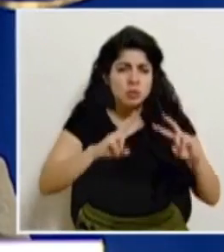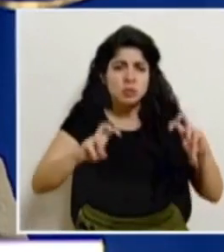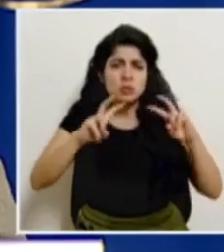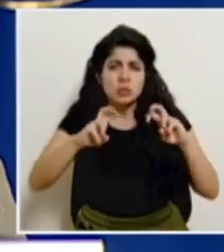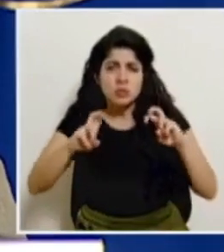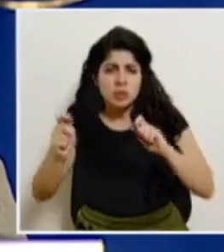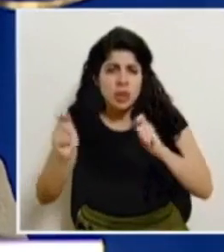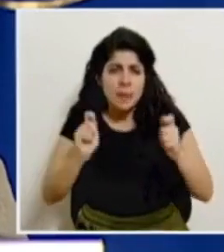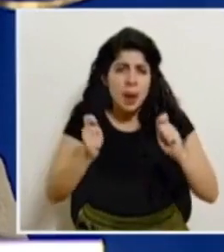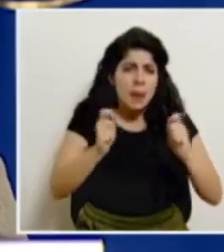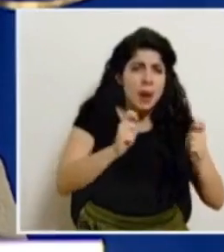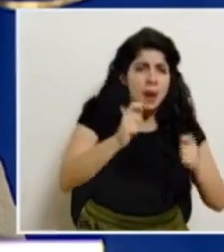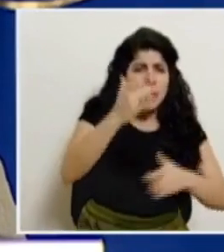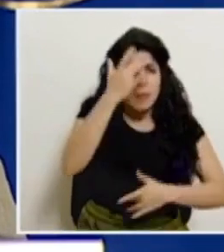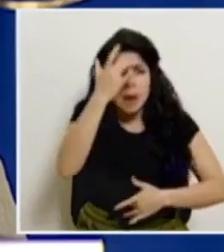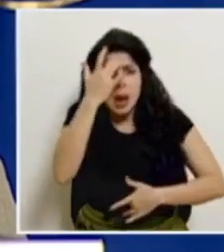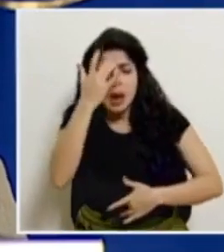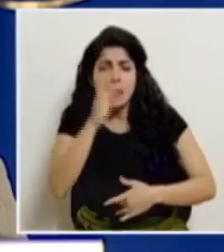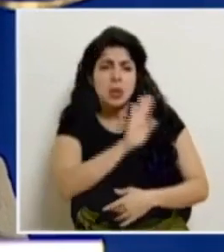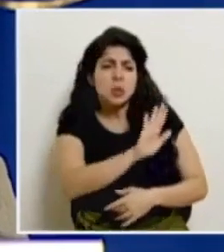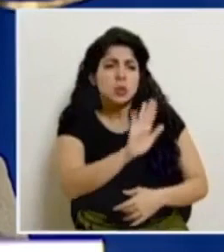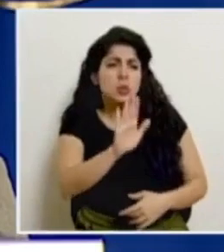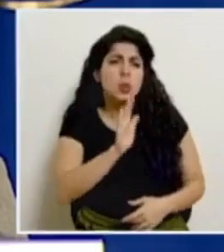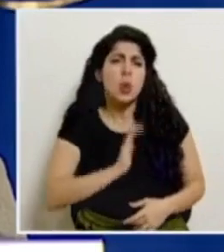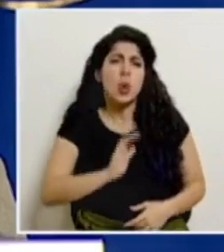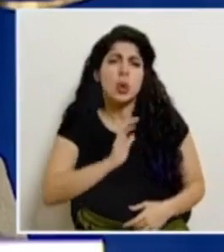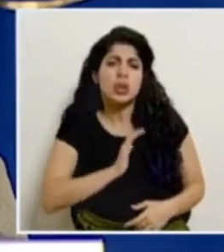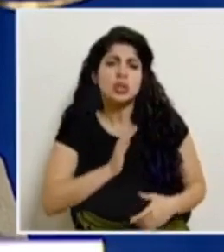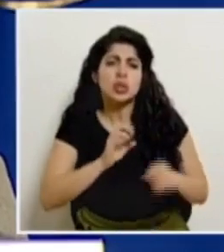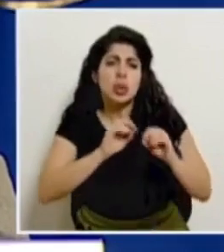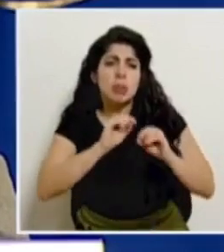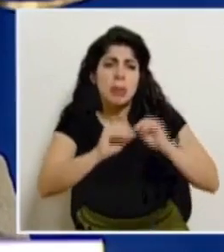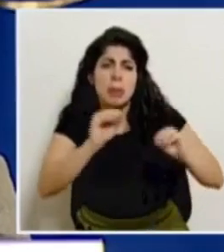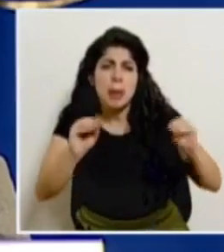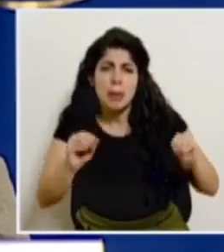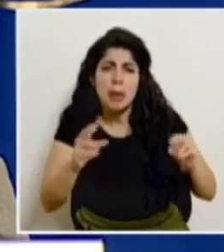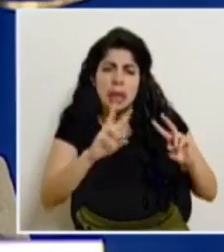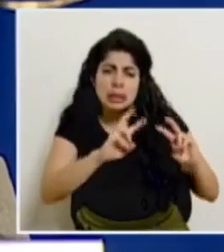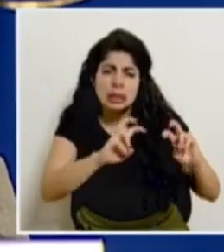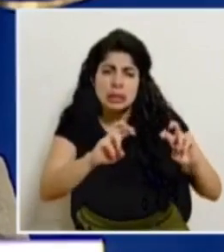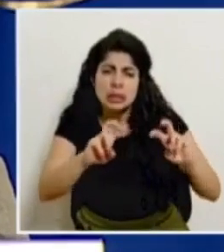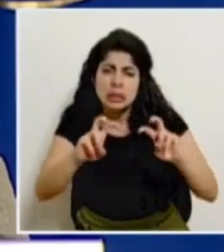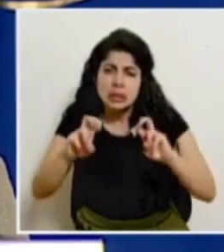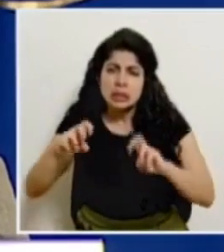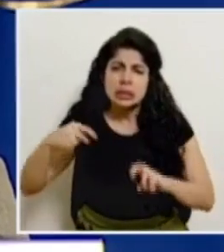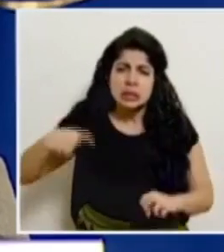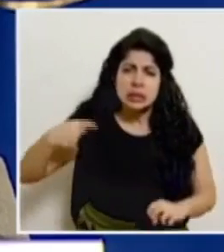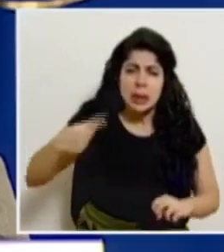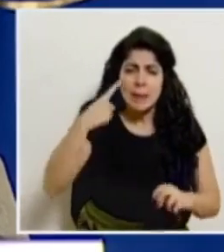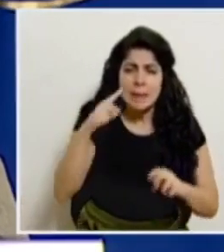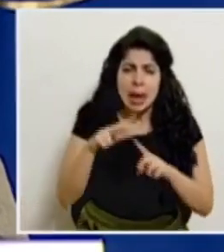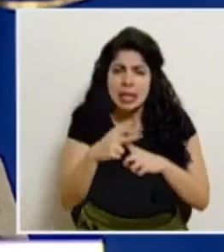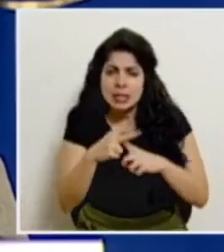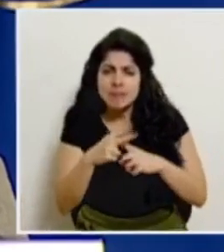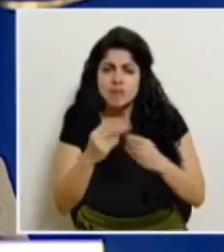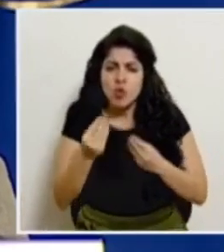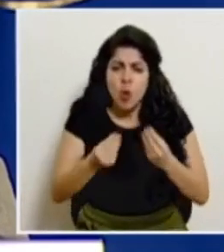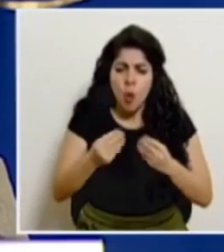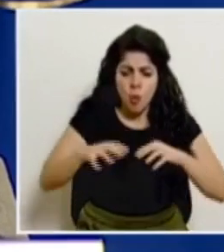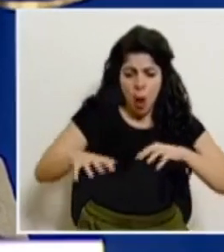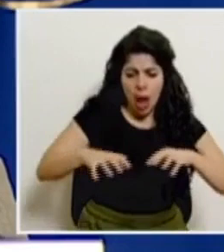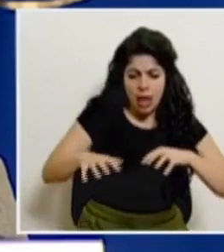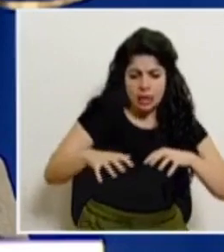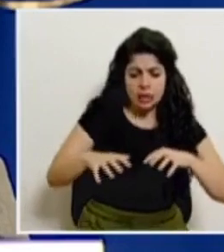evolución de los casos, de las condiciones epidemiológicas para poder ir afinando acciones, no